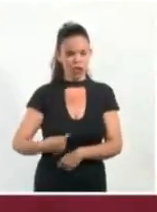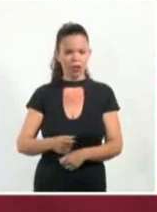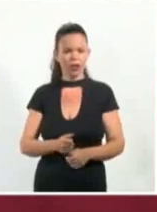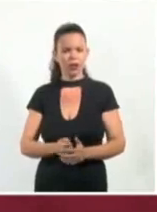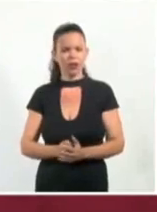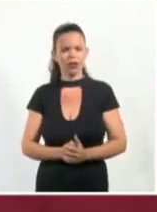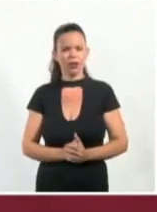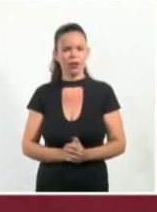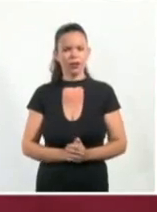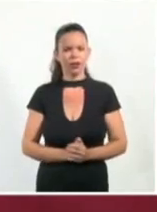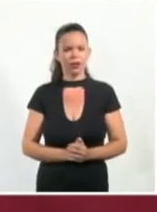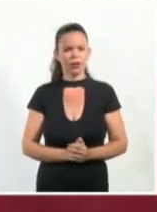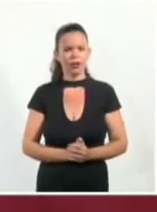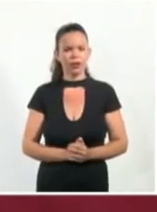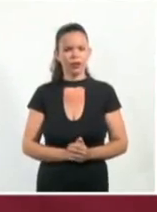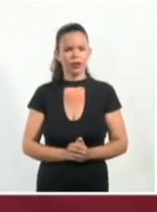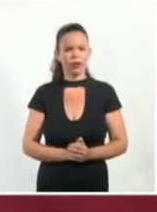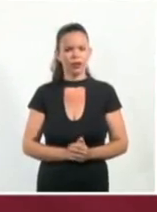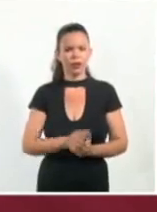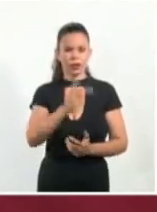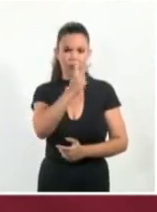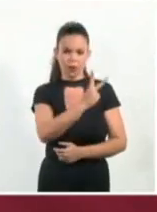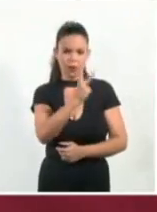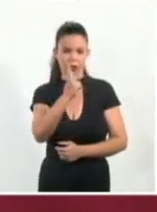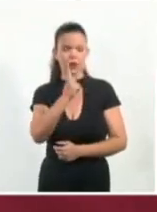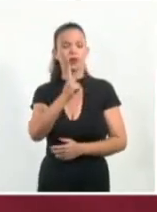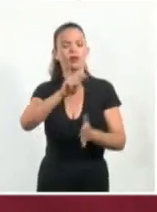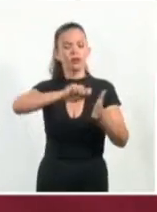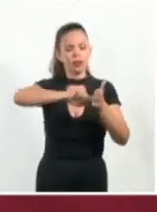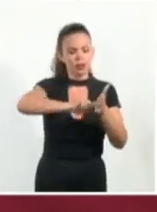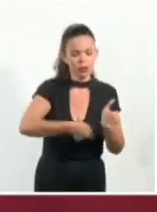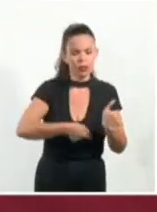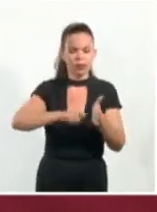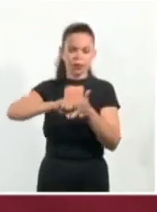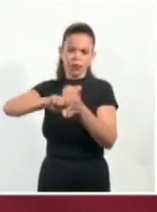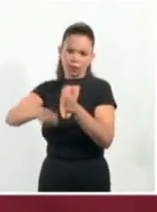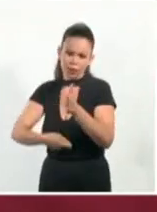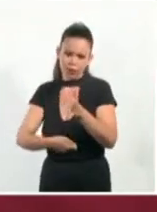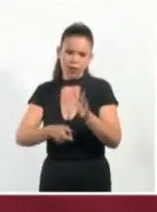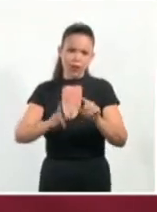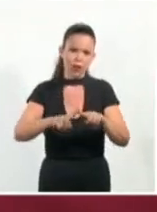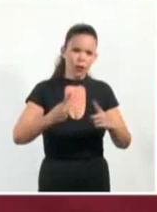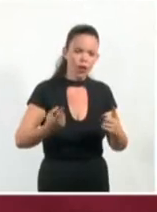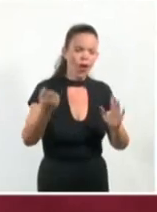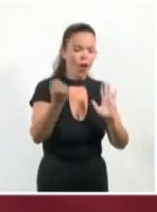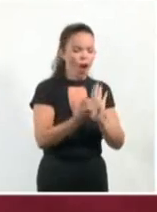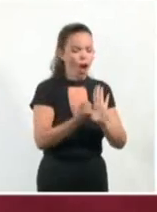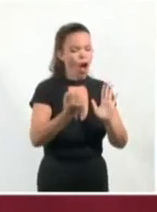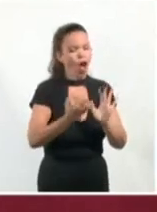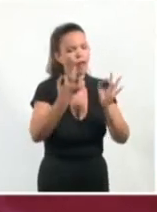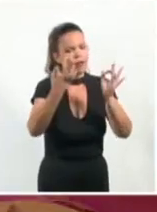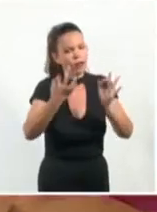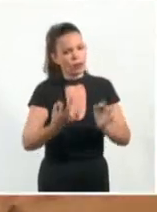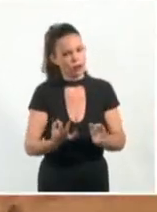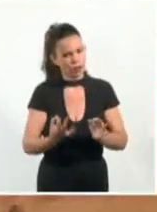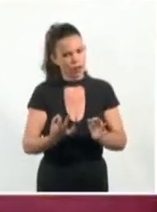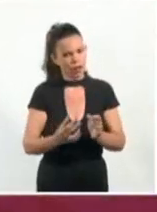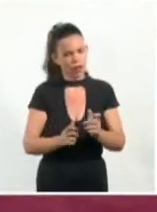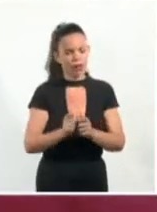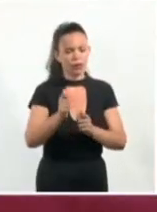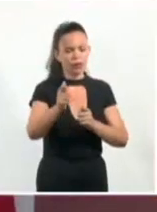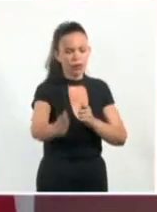mahuit suscribieron los documentos que oficializan la entrega